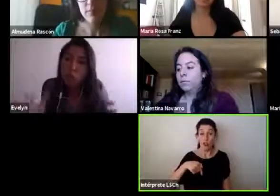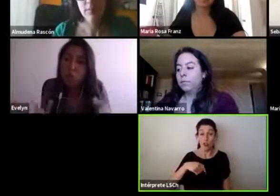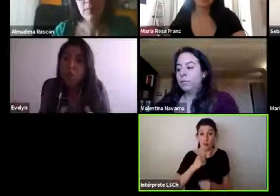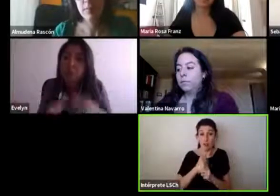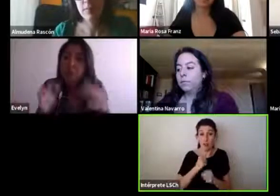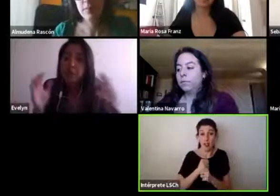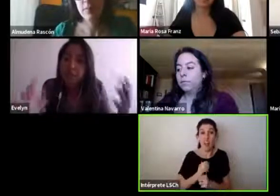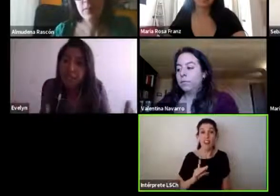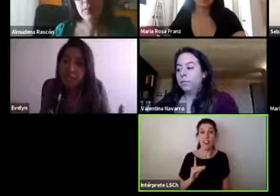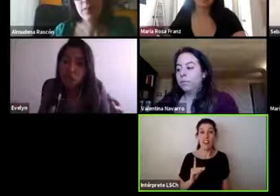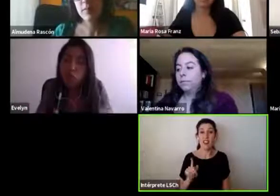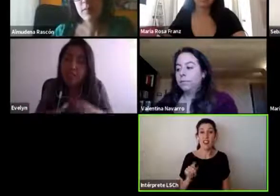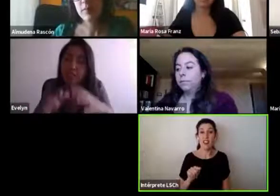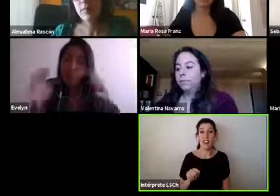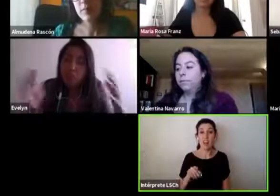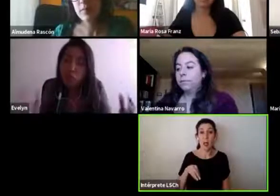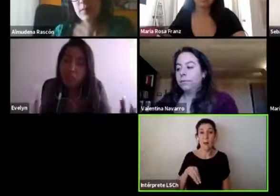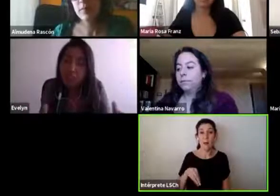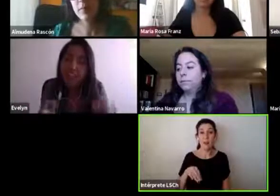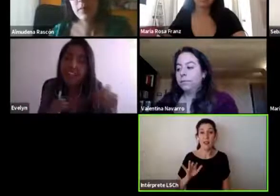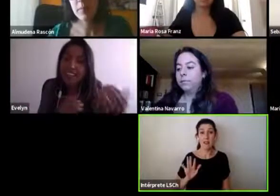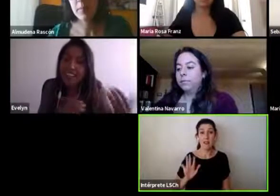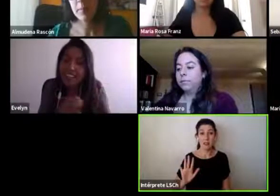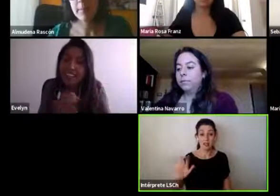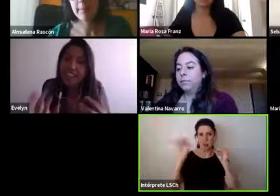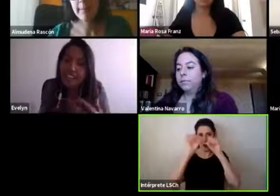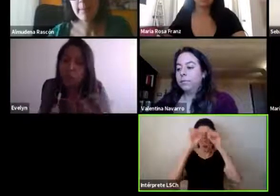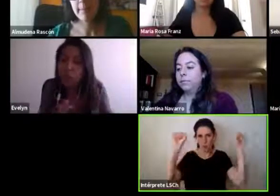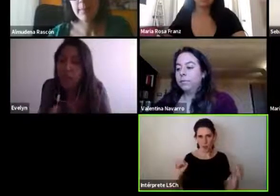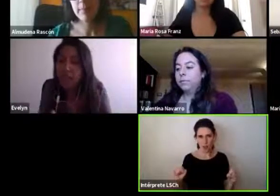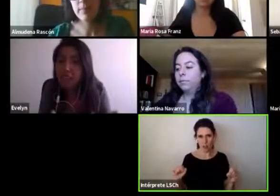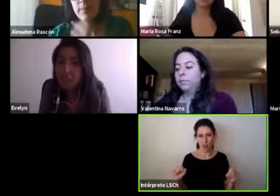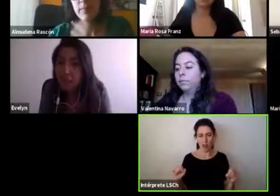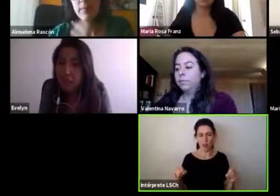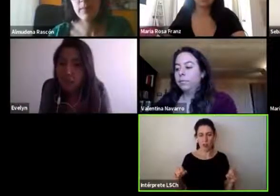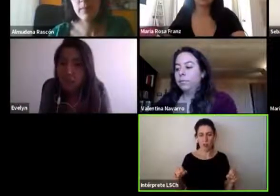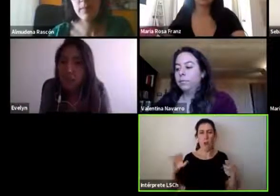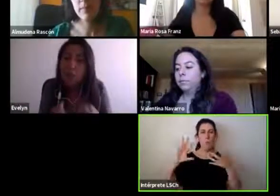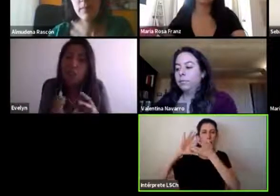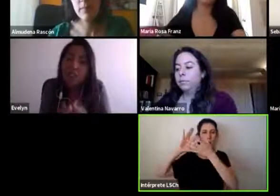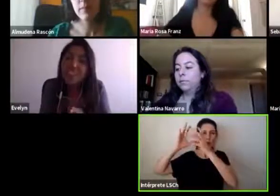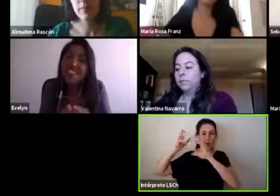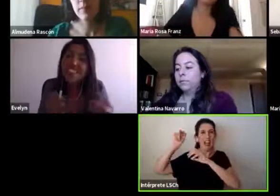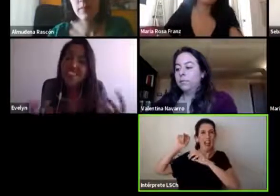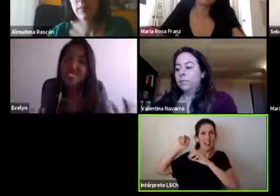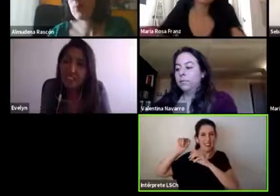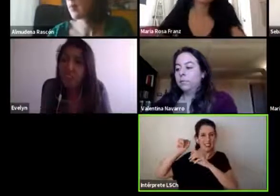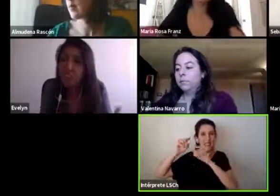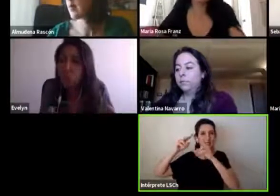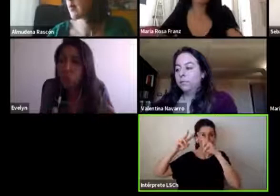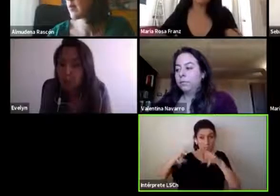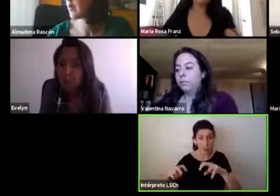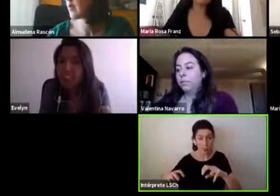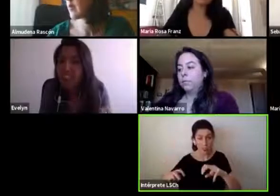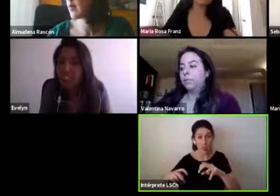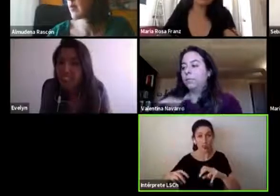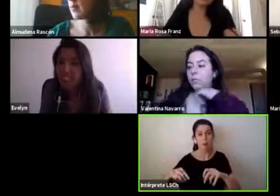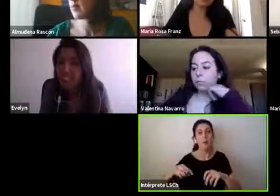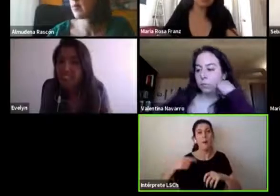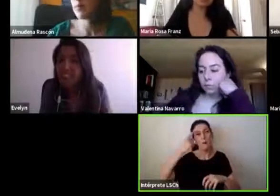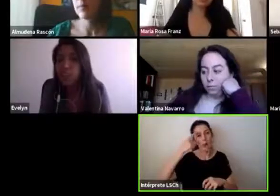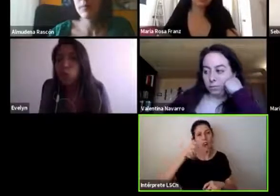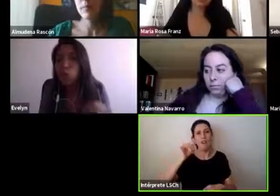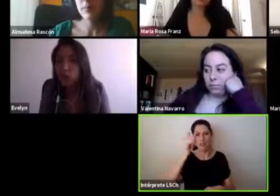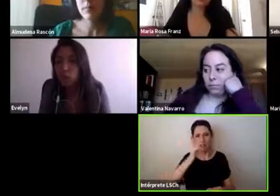modelo donde hay más investigación que a nivel mundial se está trabajando más desde ese modelo pero que hay que seguir abriendo puertas que hay que